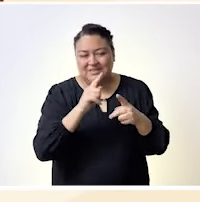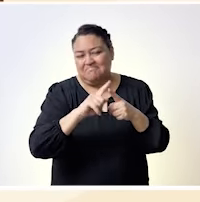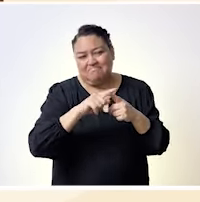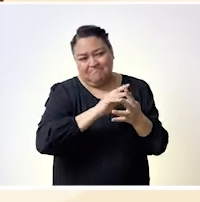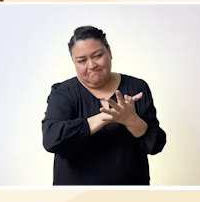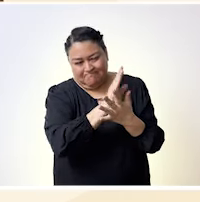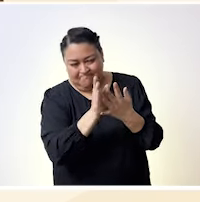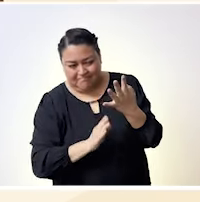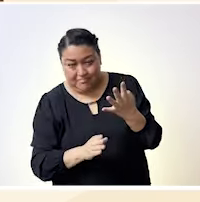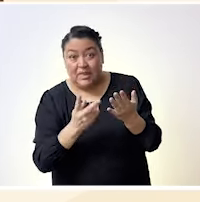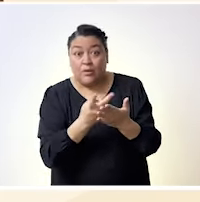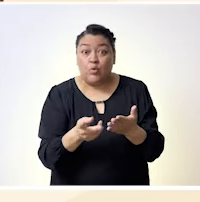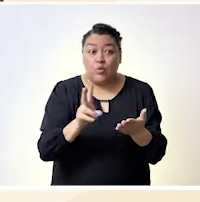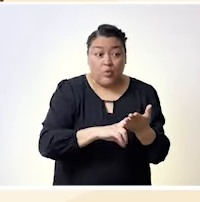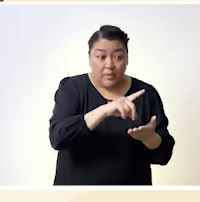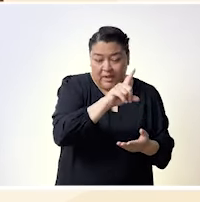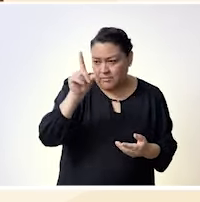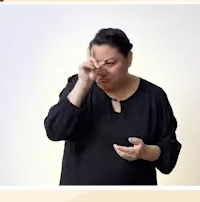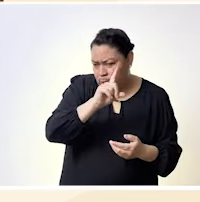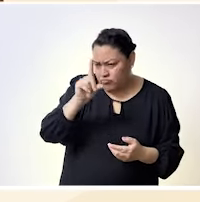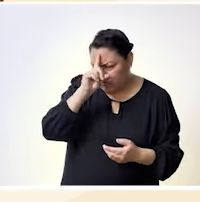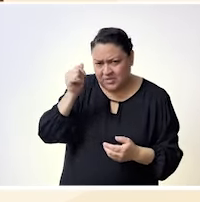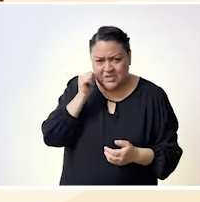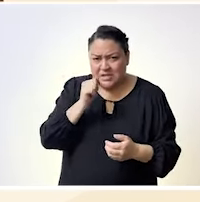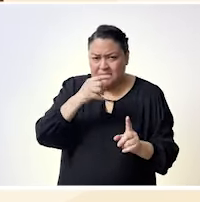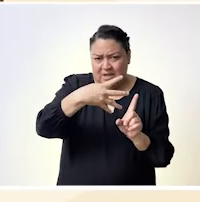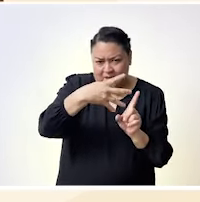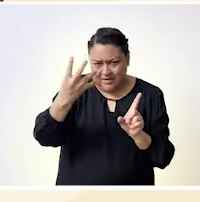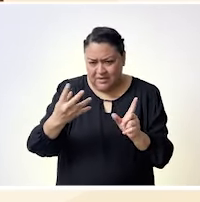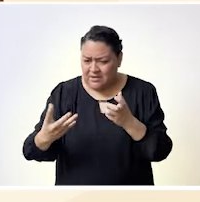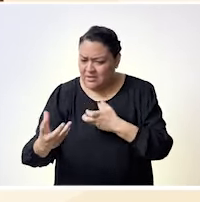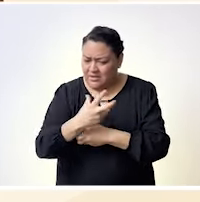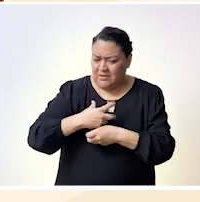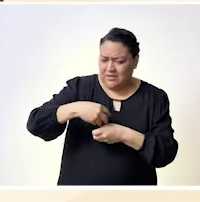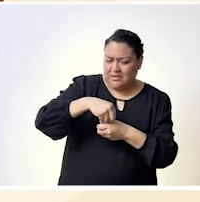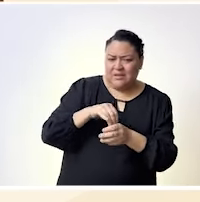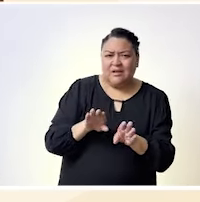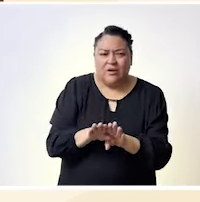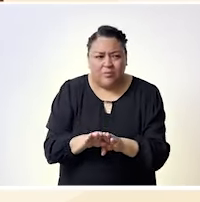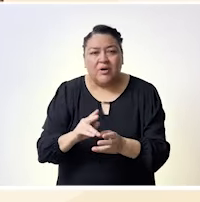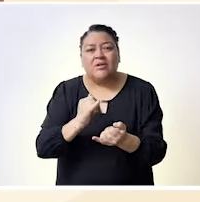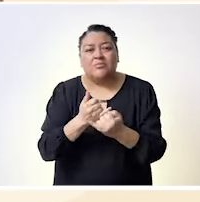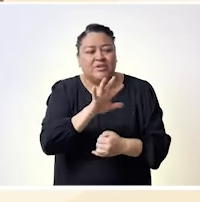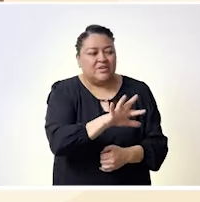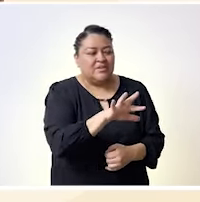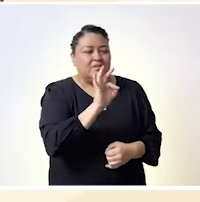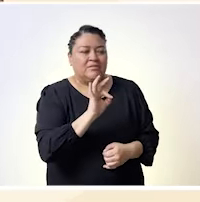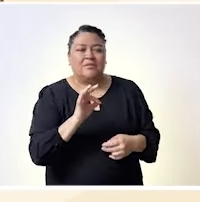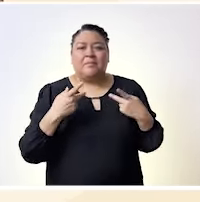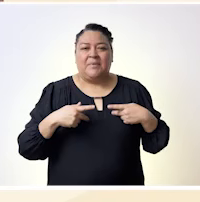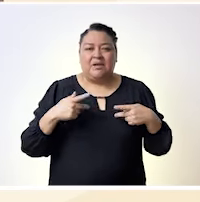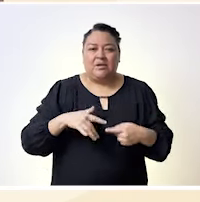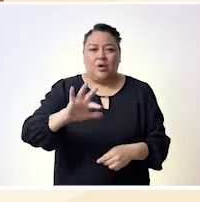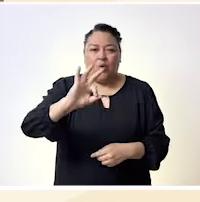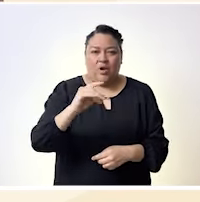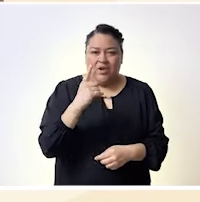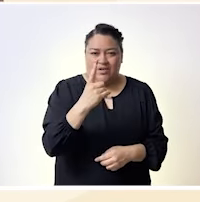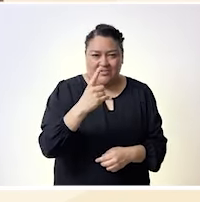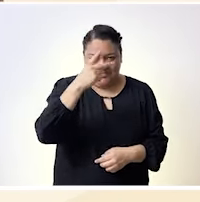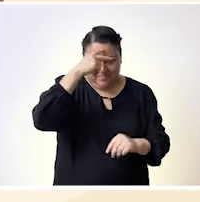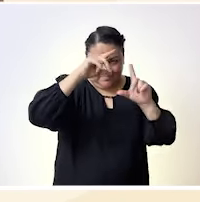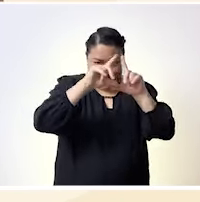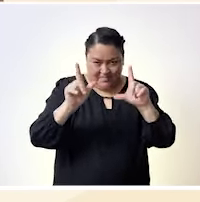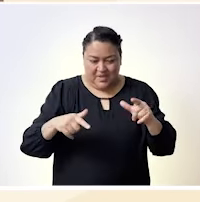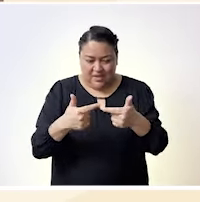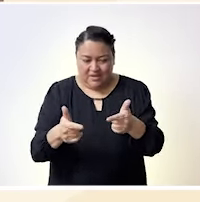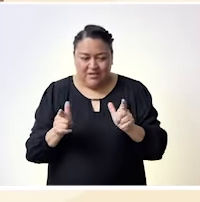ustedes. La estructura del conversatorio se dividirá en tres bloques. Los dos primeros van a consistir en la formulación de dos